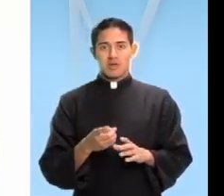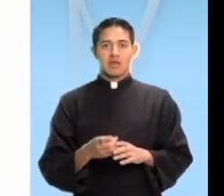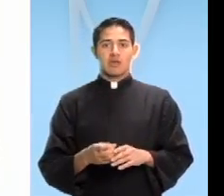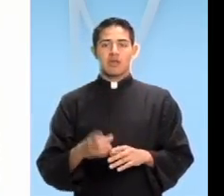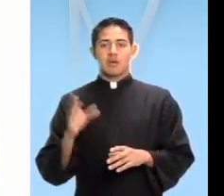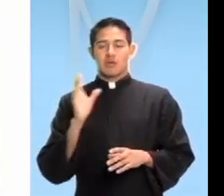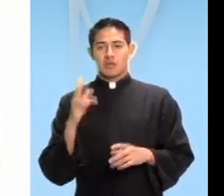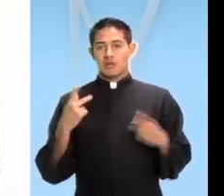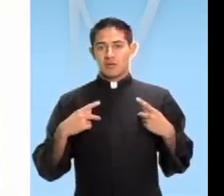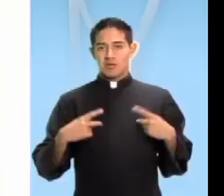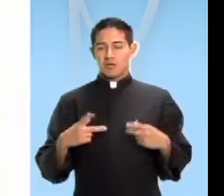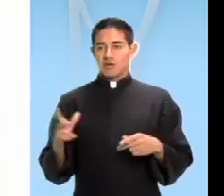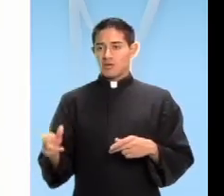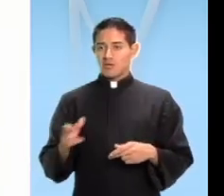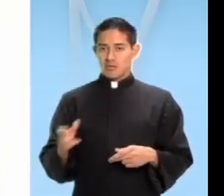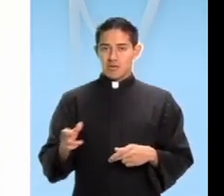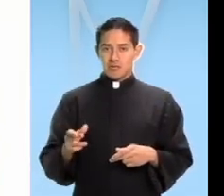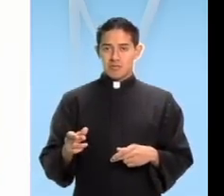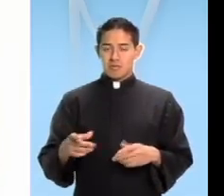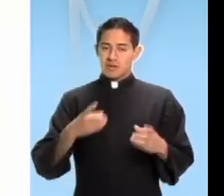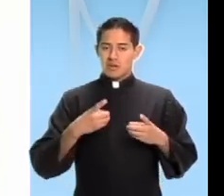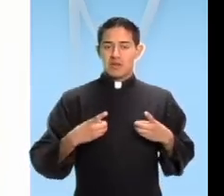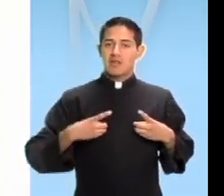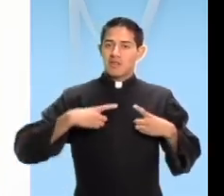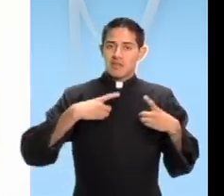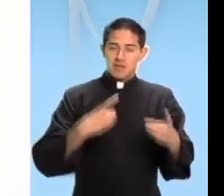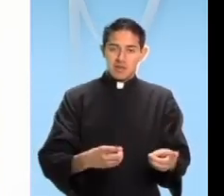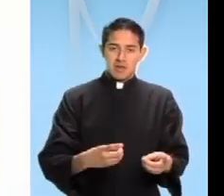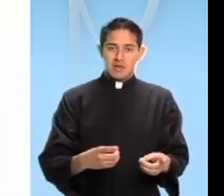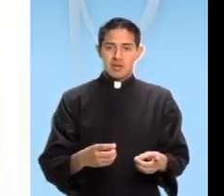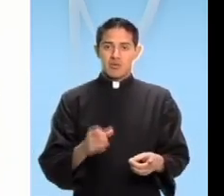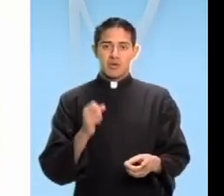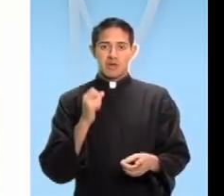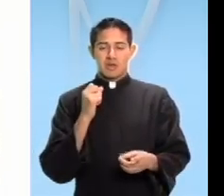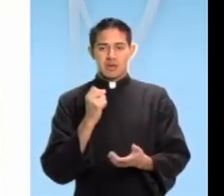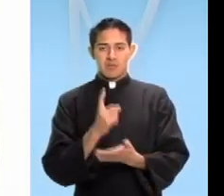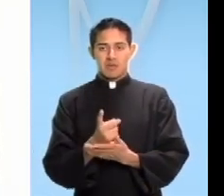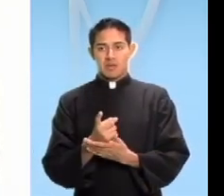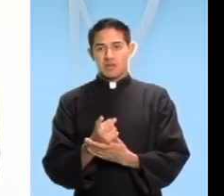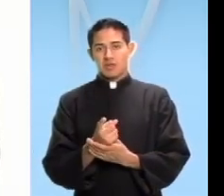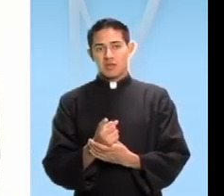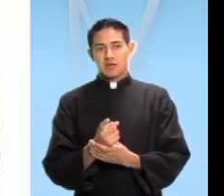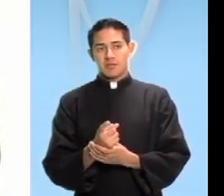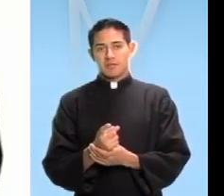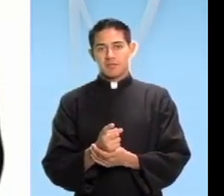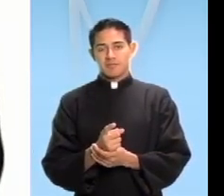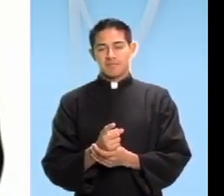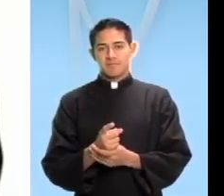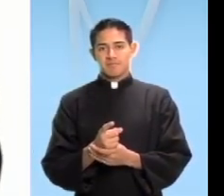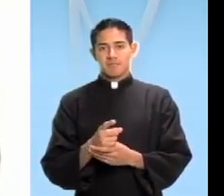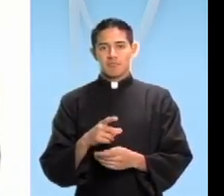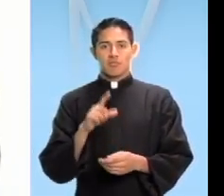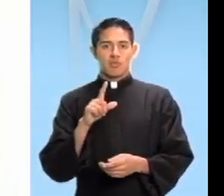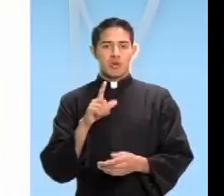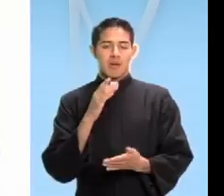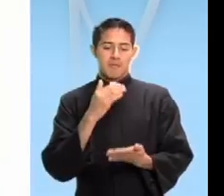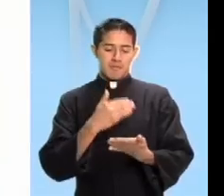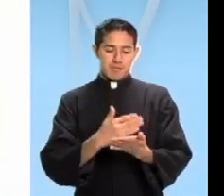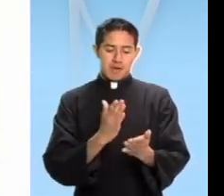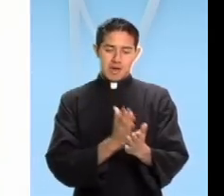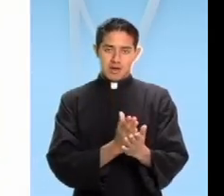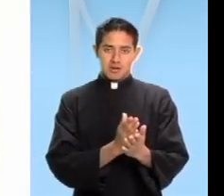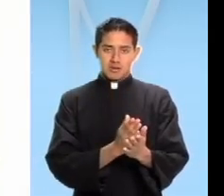sobreabunda en el arrepentimiento y también quiere mostrarse